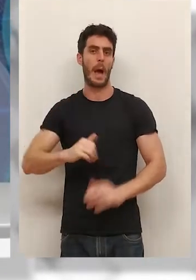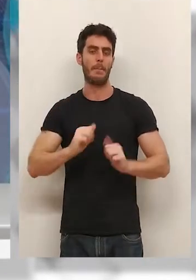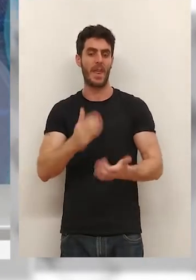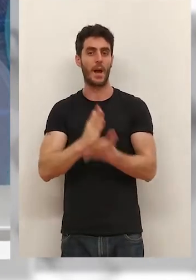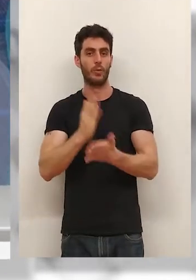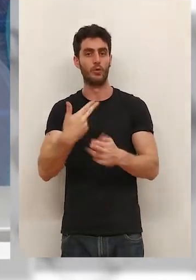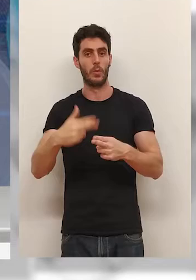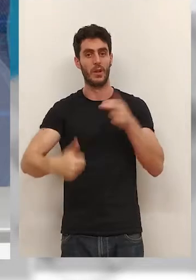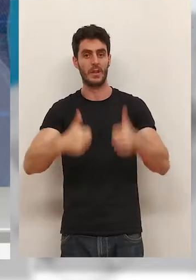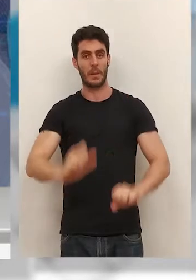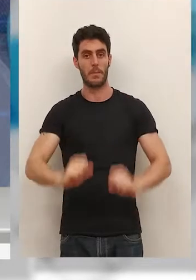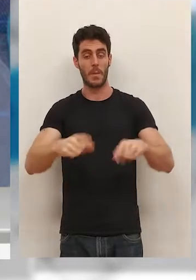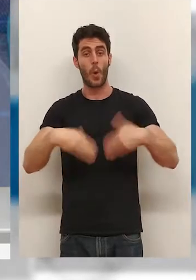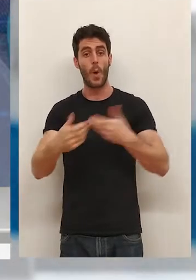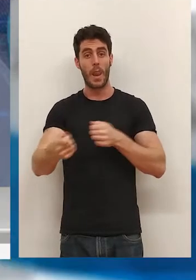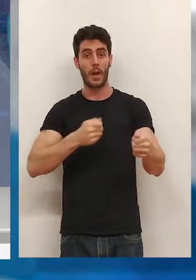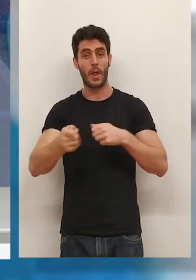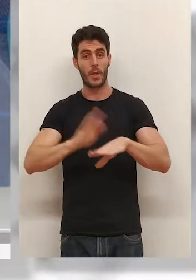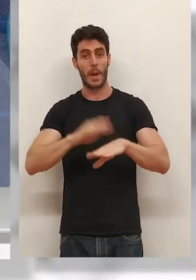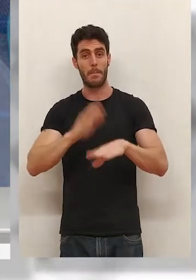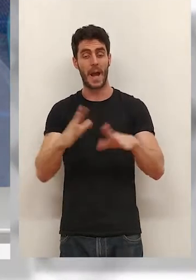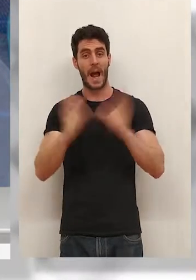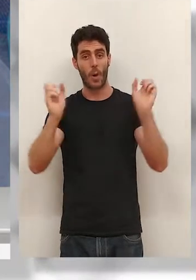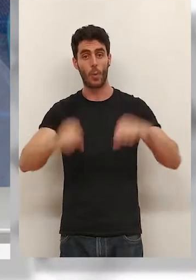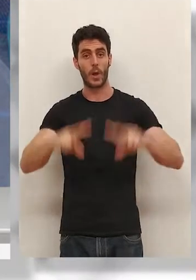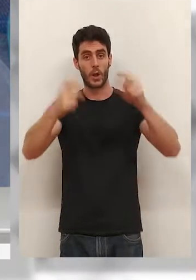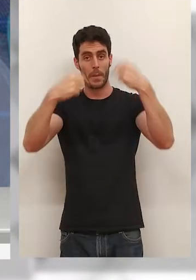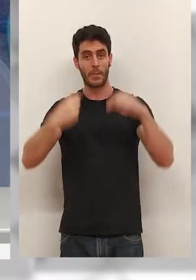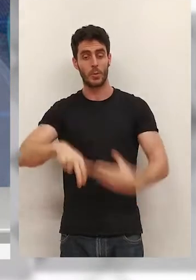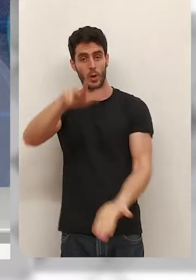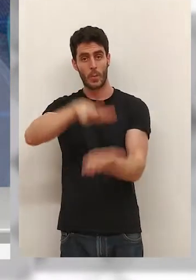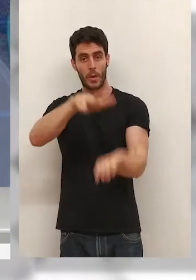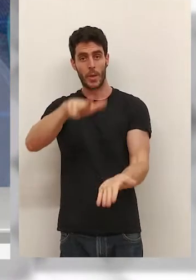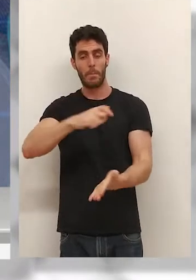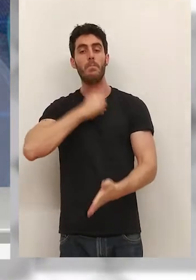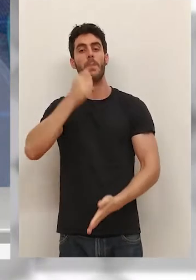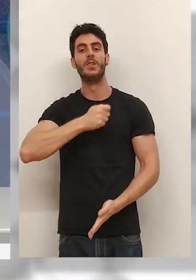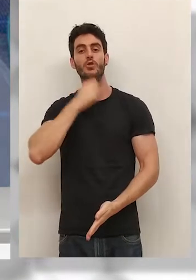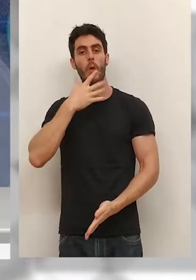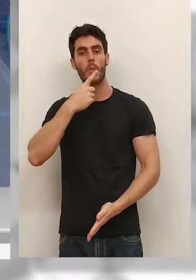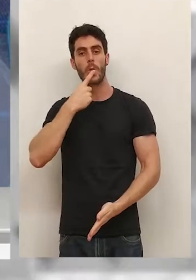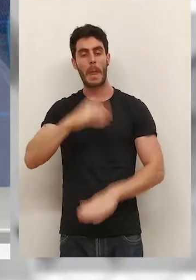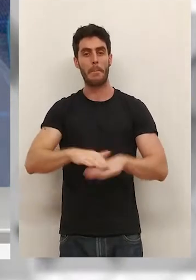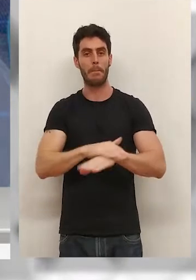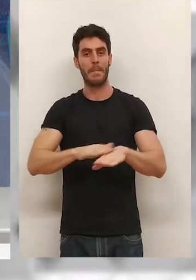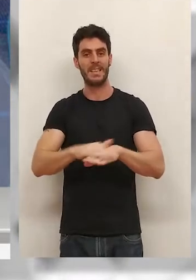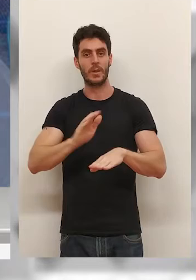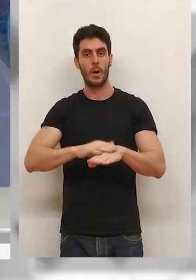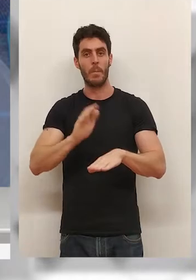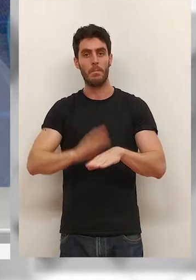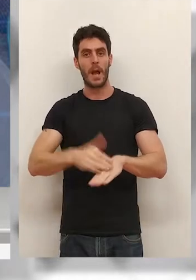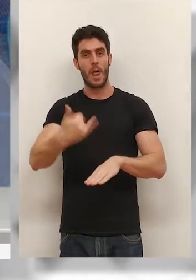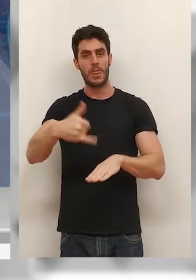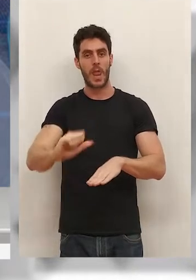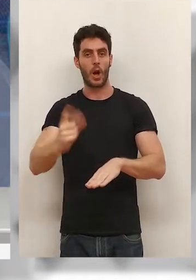con este primer examen las negociaciones para encontrar un acuerdo en la aprobación de los presupuestos. El PSOE asegura que son fundamentales para proteger los